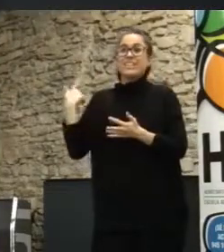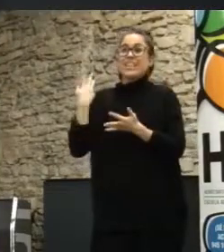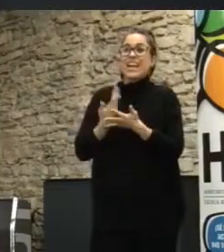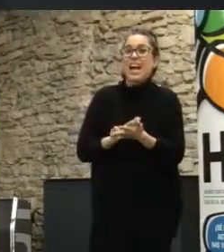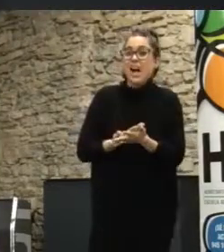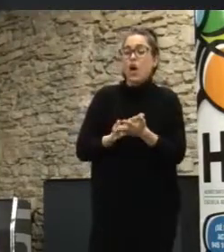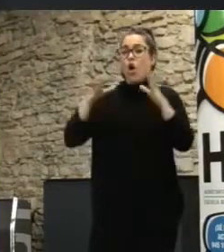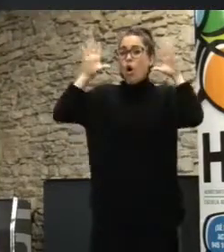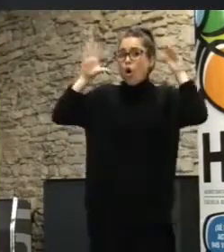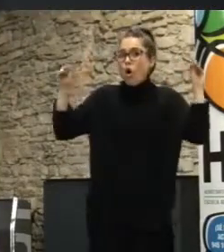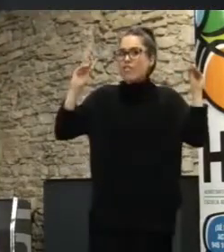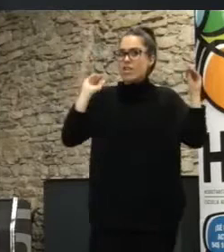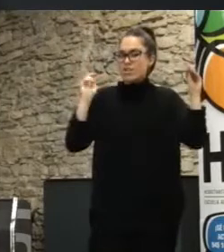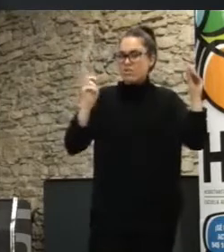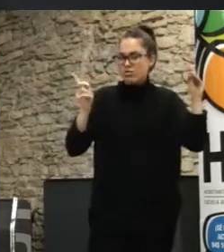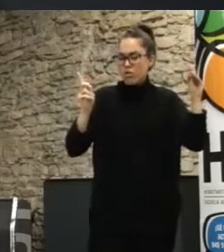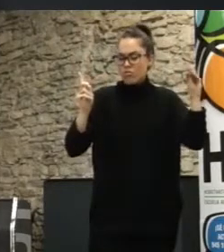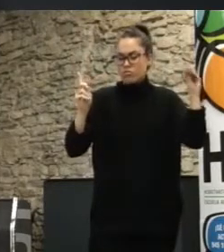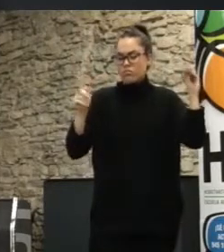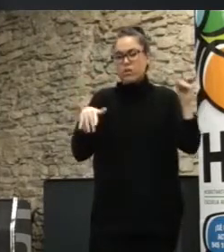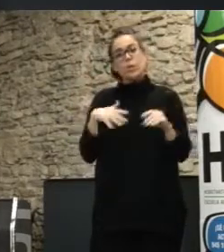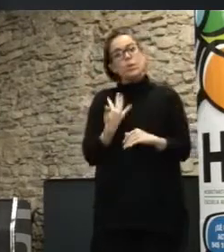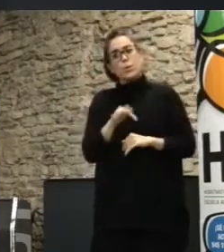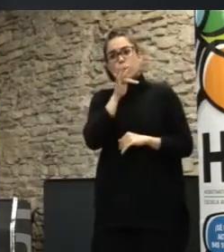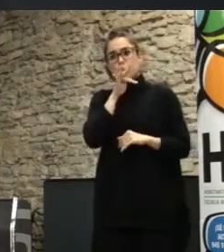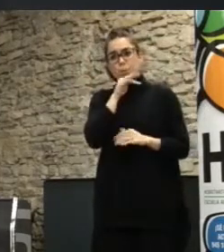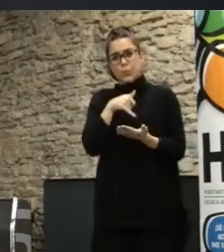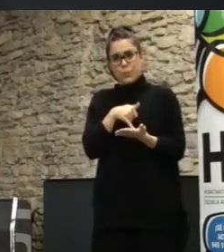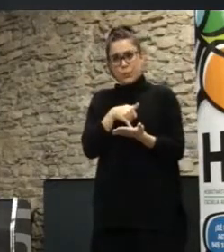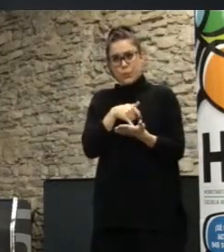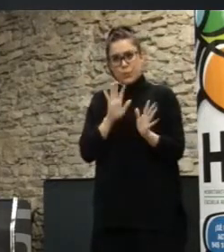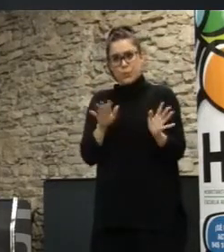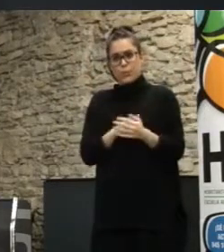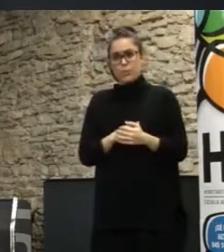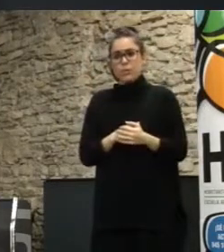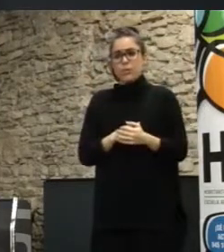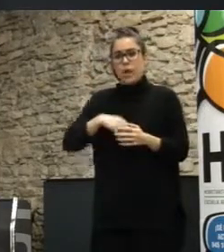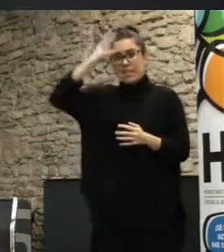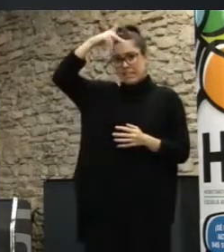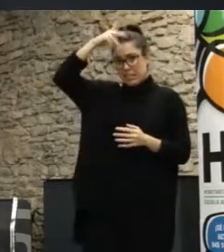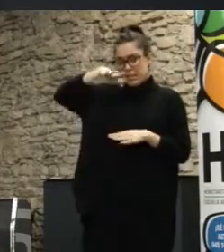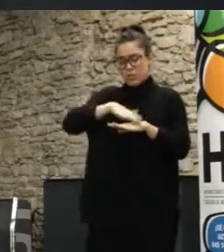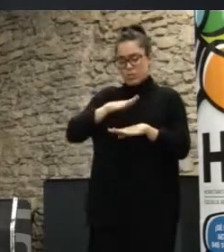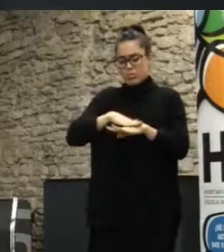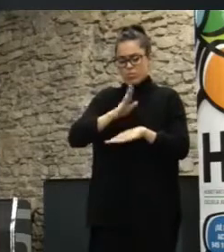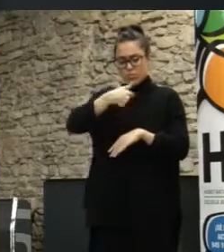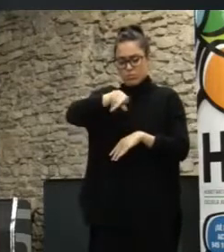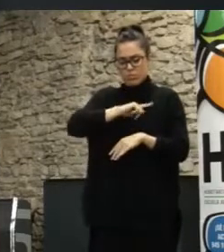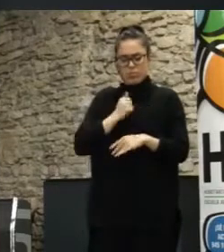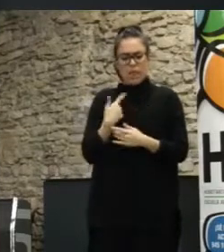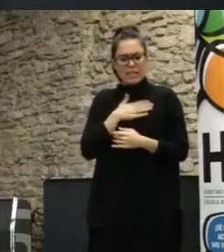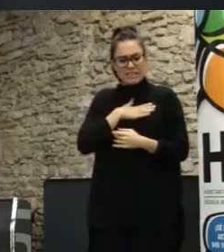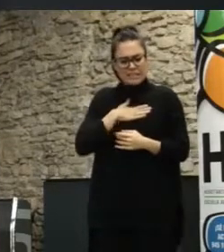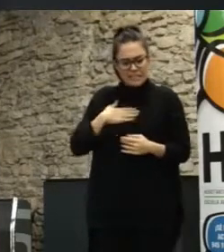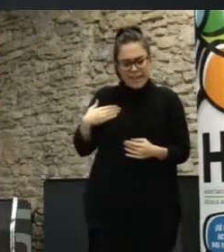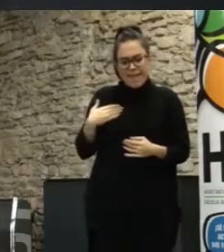la neutralidad de la red, que ahora está en riesgo gracias al señor Trump, pero, bueno, fue un proceso de trabajar en herramientas digitales,